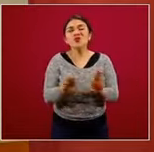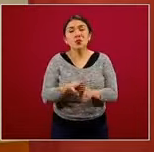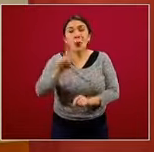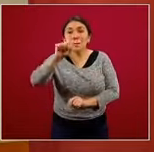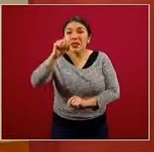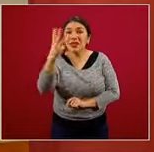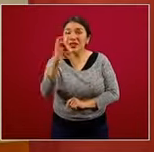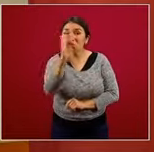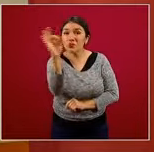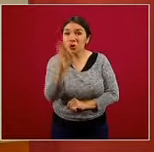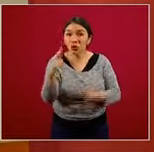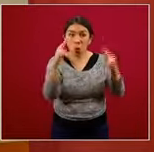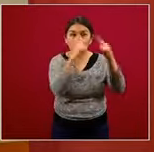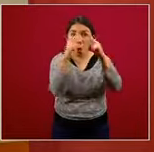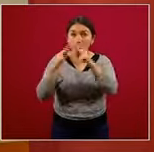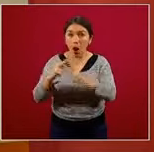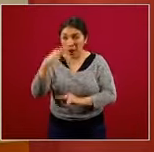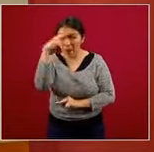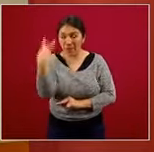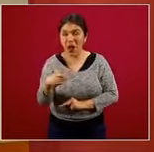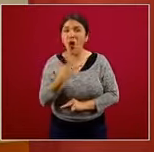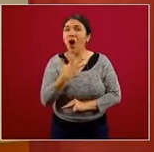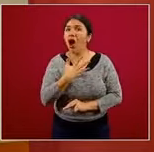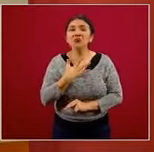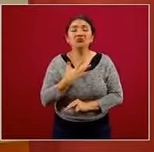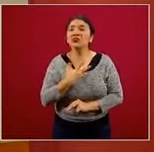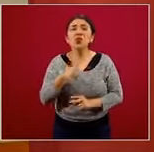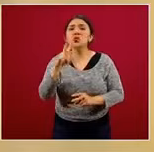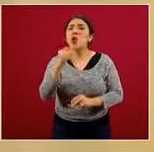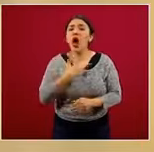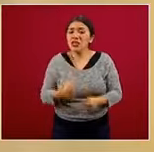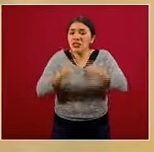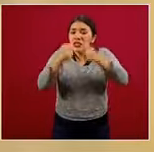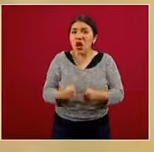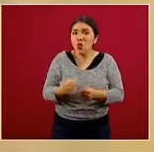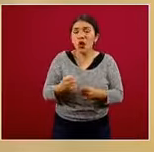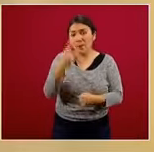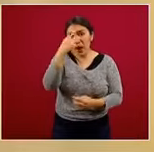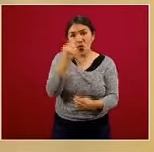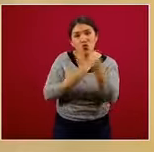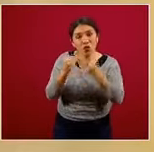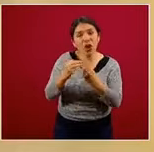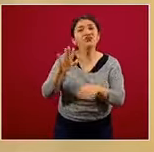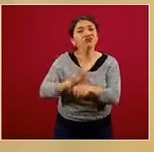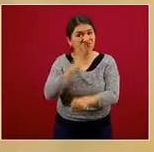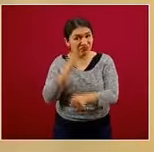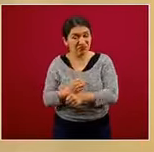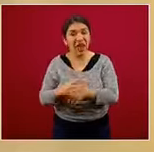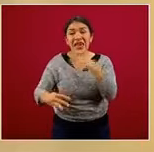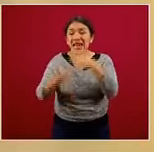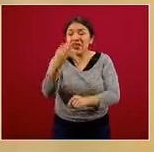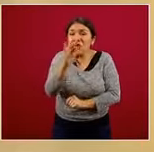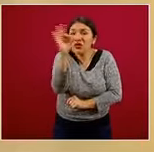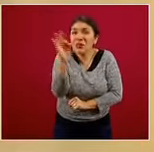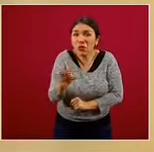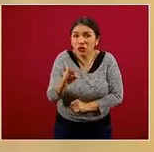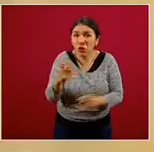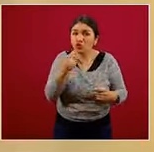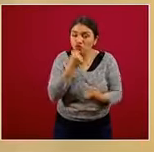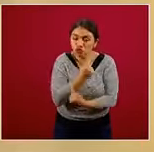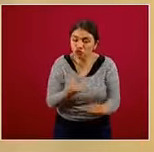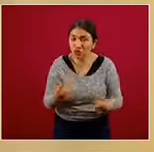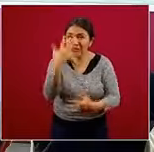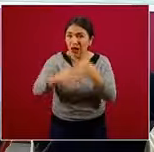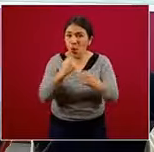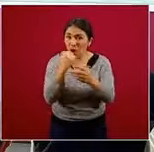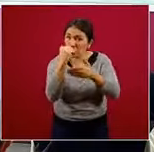23 por ciento de los hogares en México tienen inseguridad alimentaria, moderada o severa. 14 por ciento de los menores